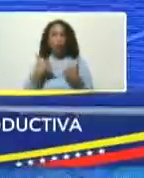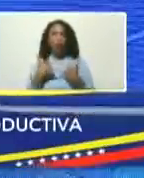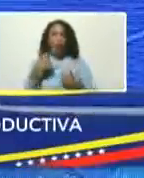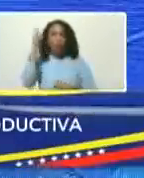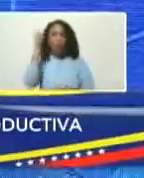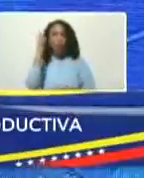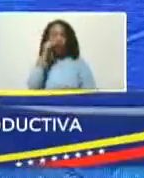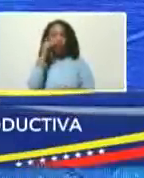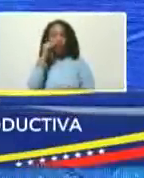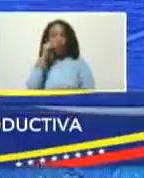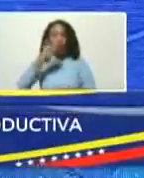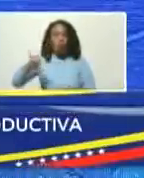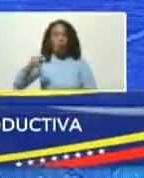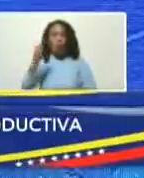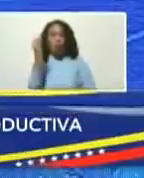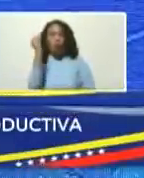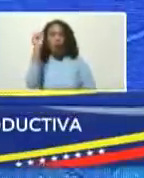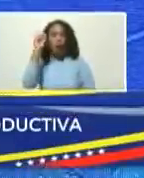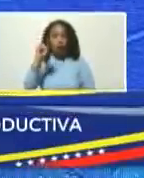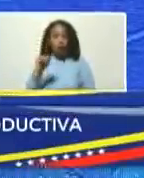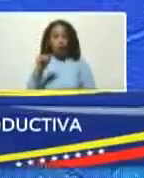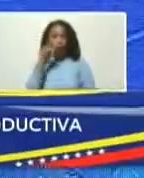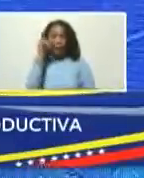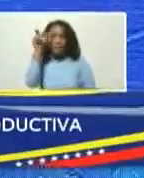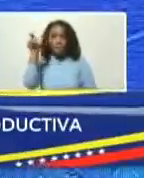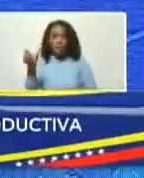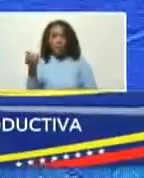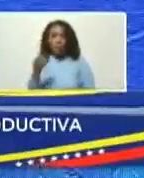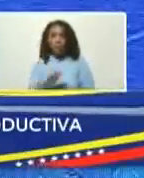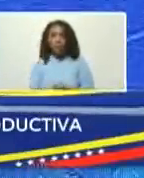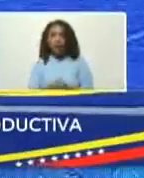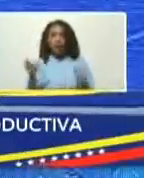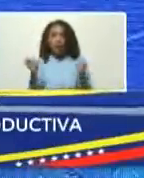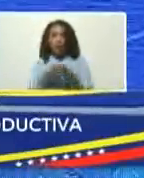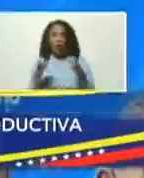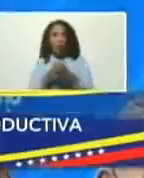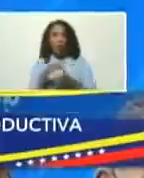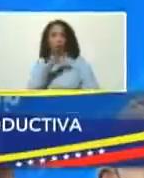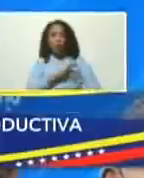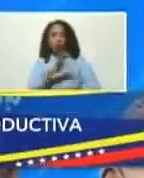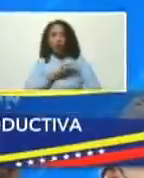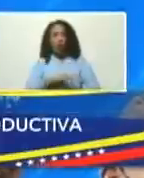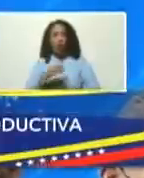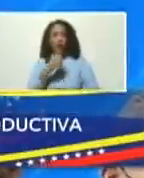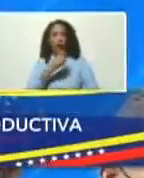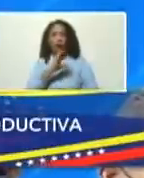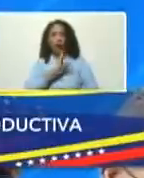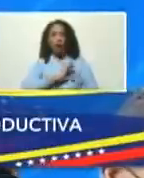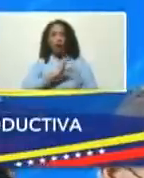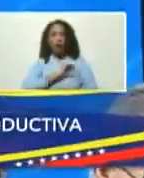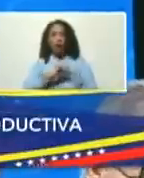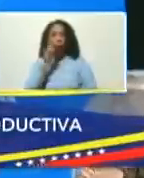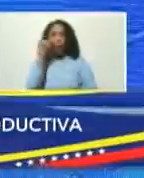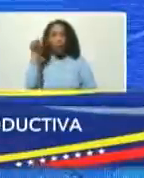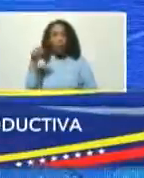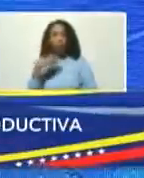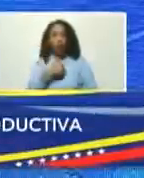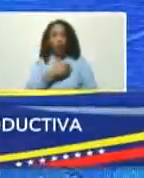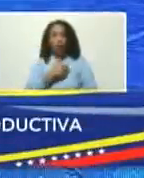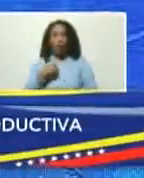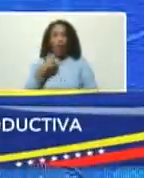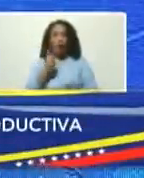diputado Juan Carlos Alvarado, del Partido Social Cristiano Copey, yo quisiera que alguno de ustedes,